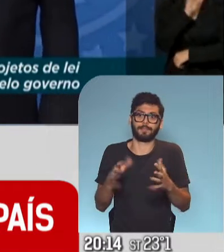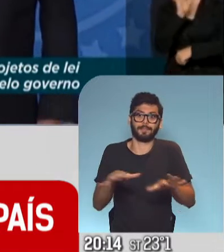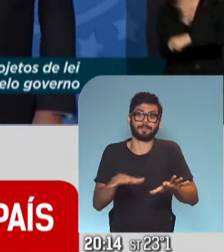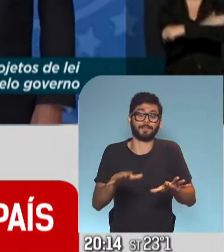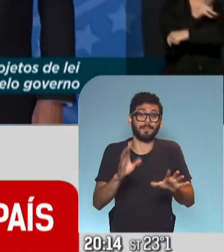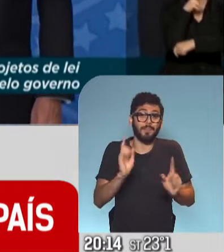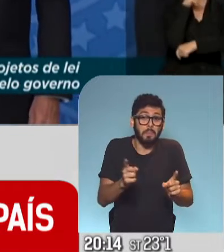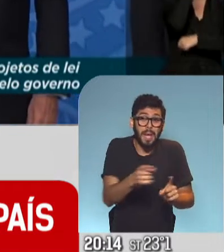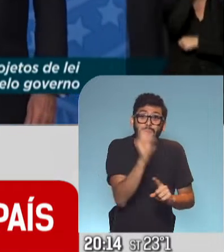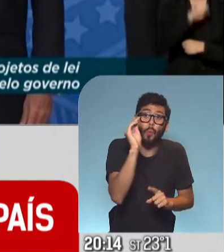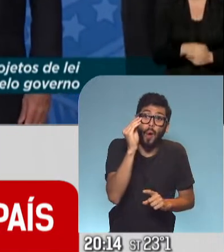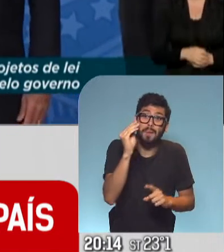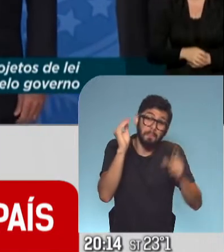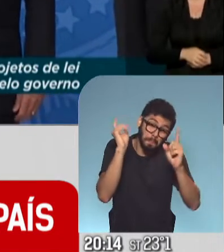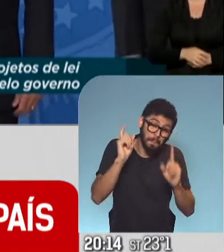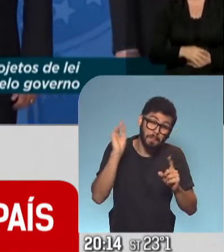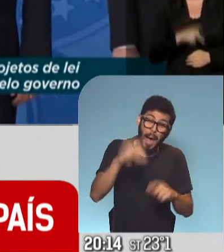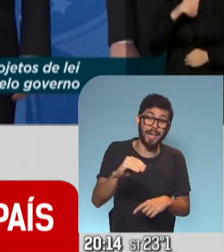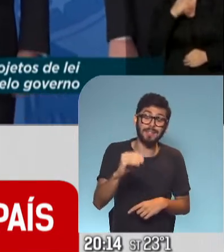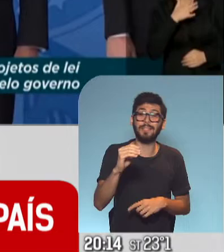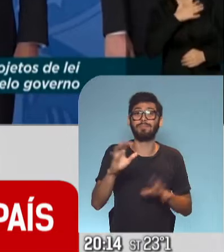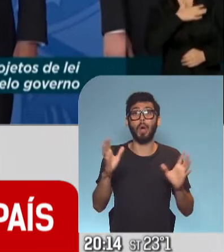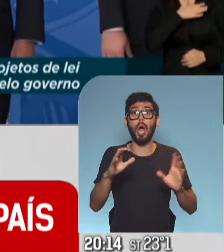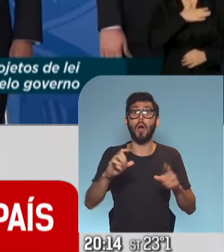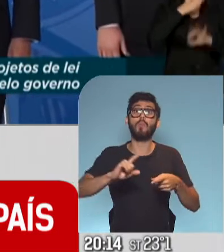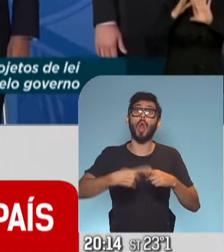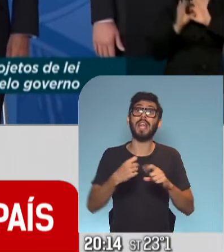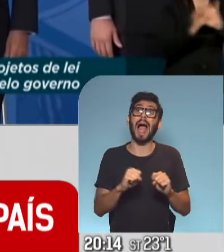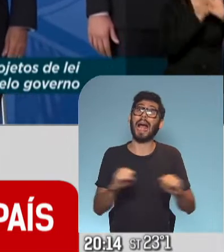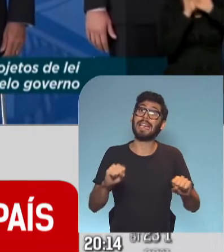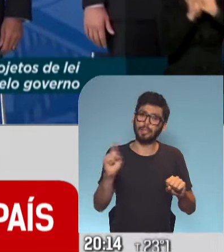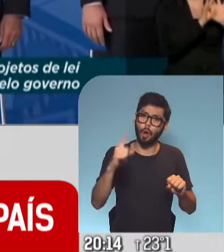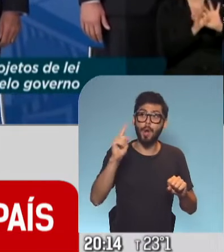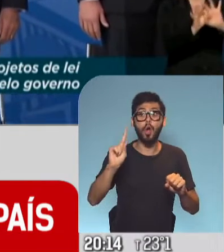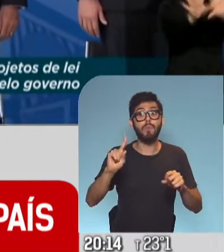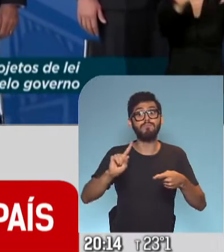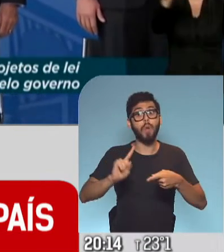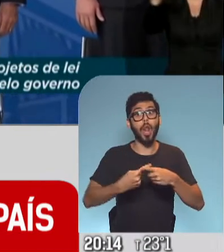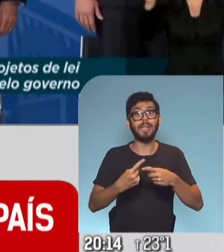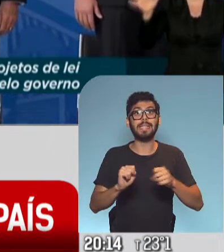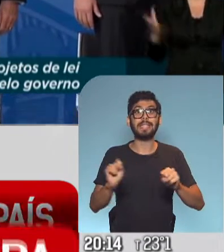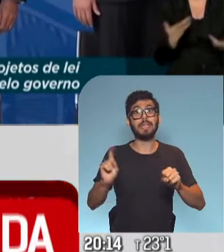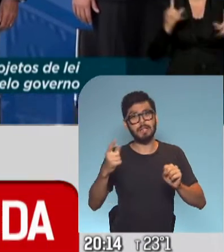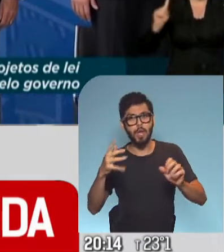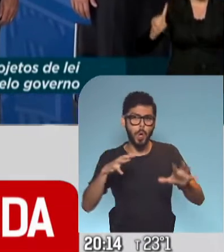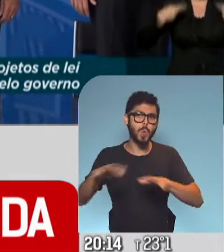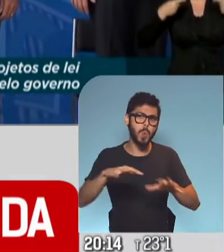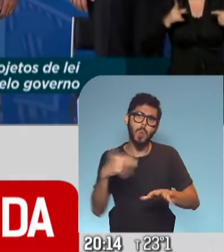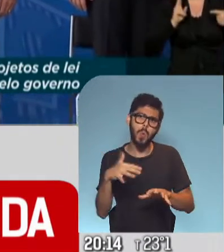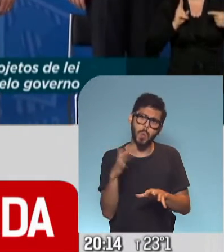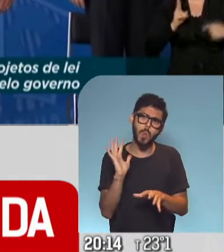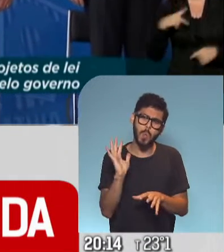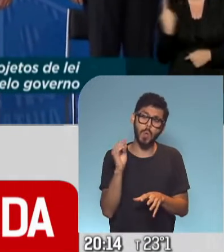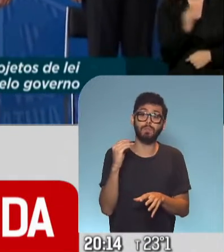que a su vez está sufriendo, está atravesando, no diría una crisis política, pero un momento político también bastante convulsionado, y lo decimos